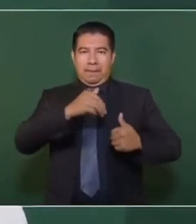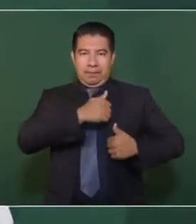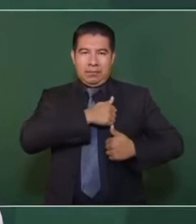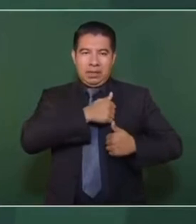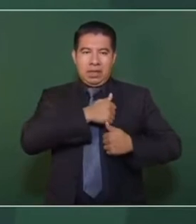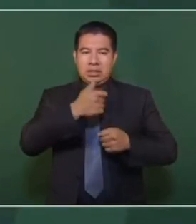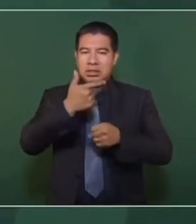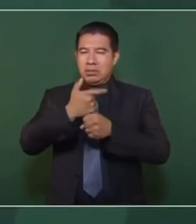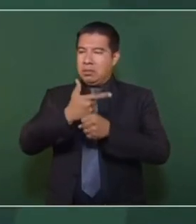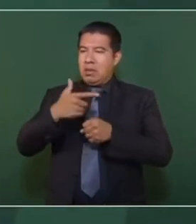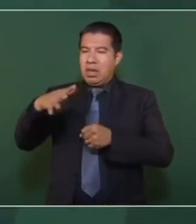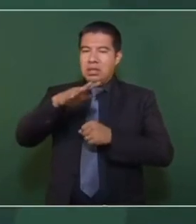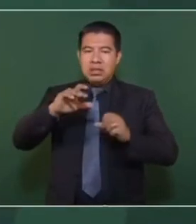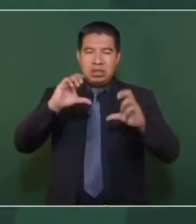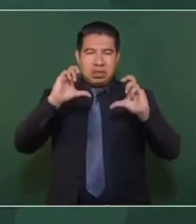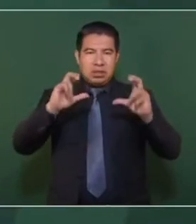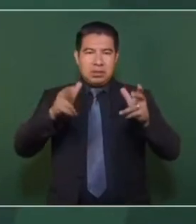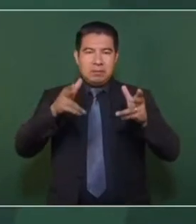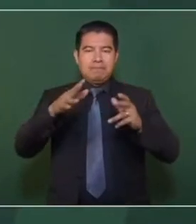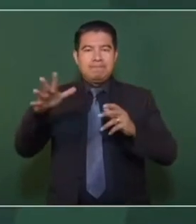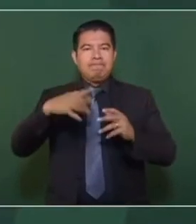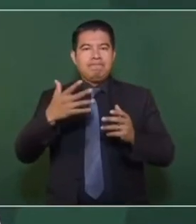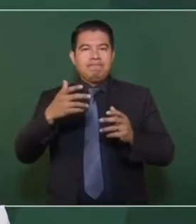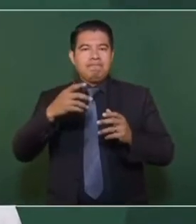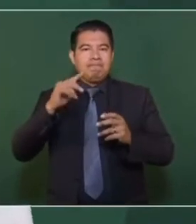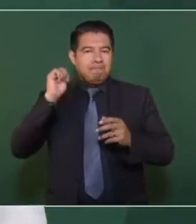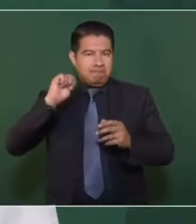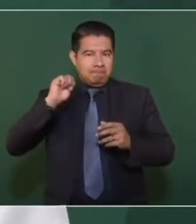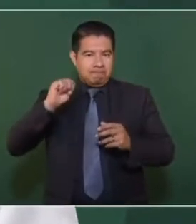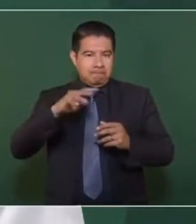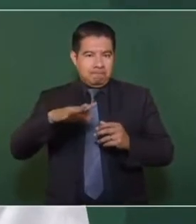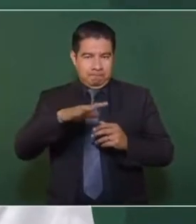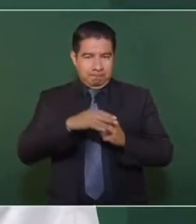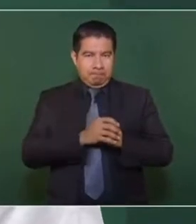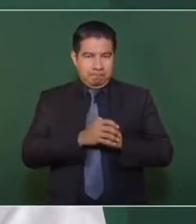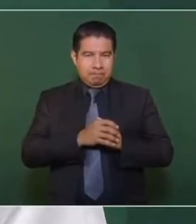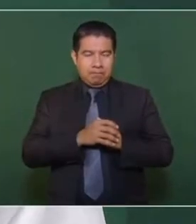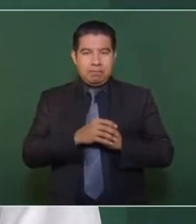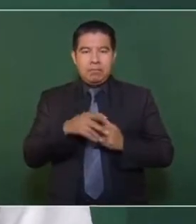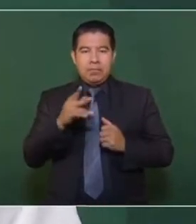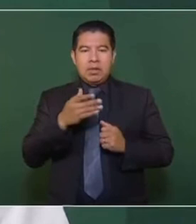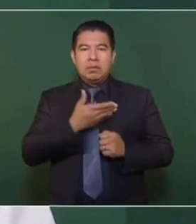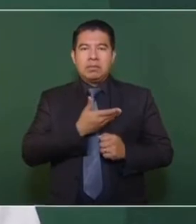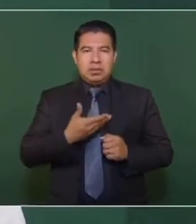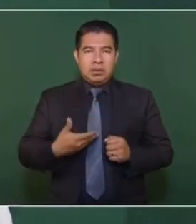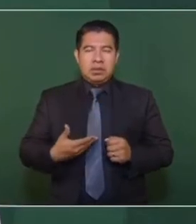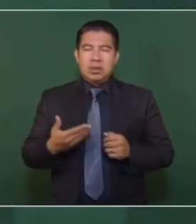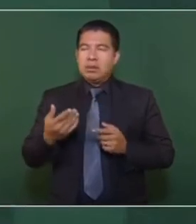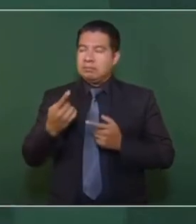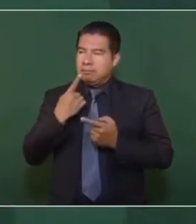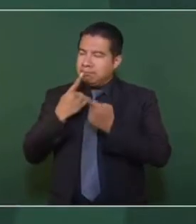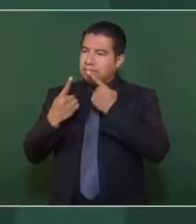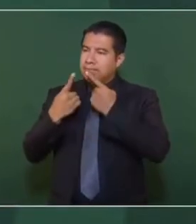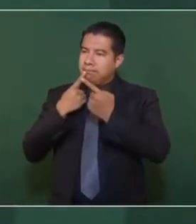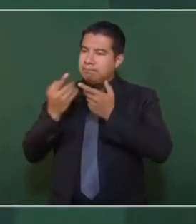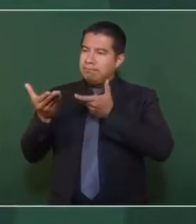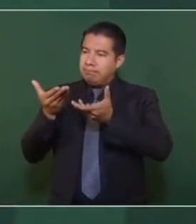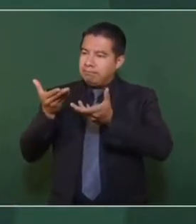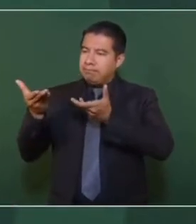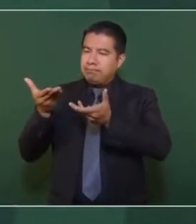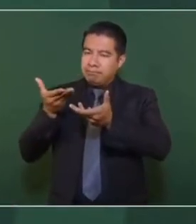aquí de Chiapas y de Tabasco. Y el presidente está dialogando con